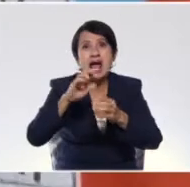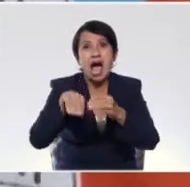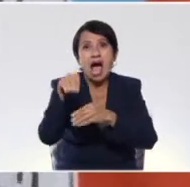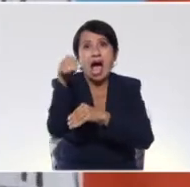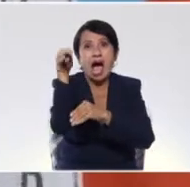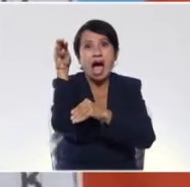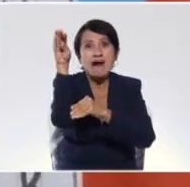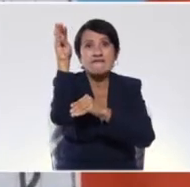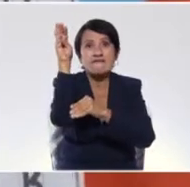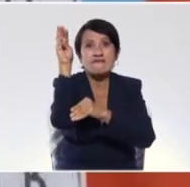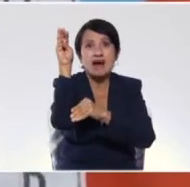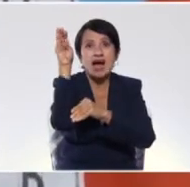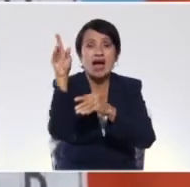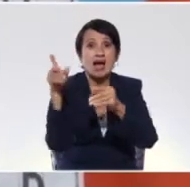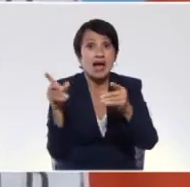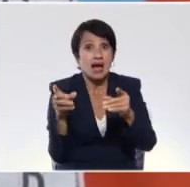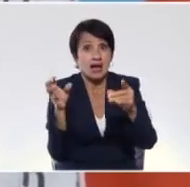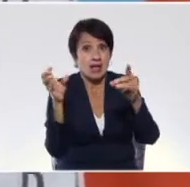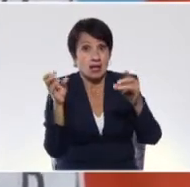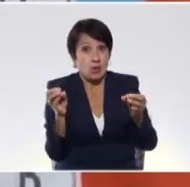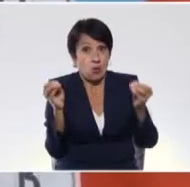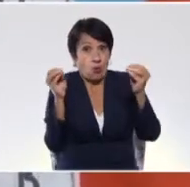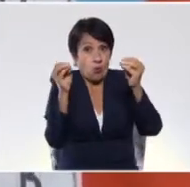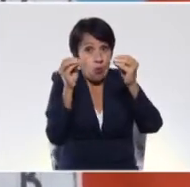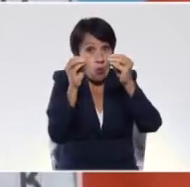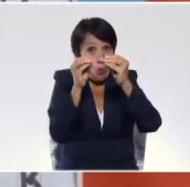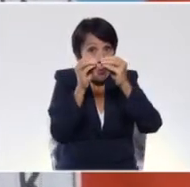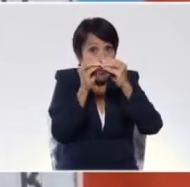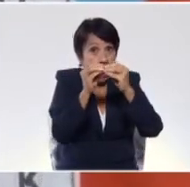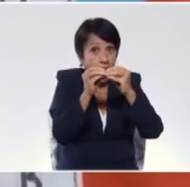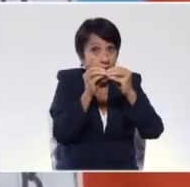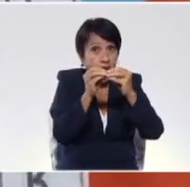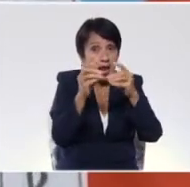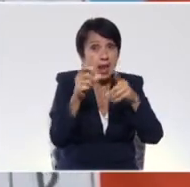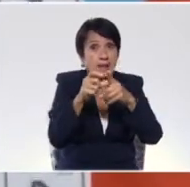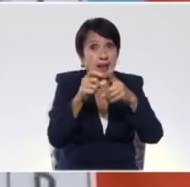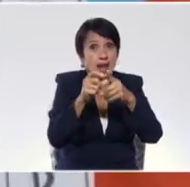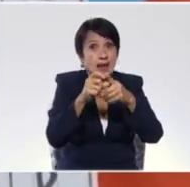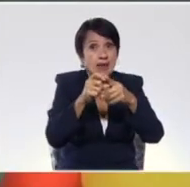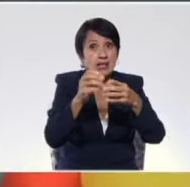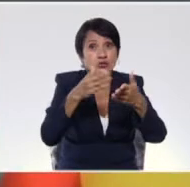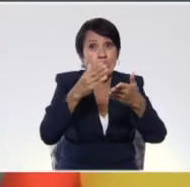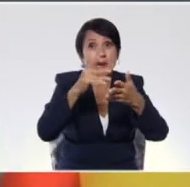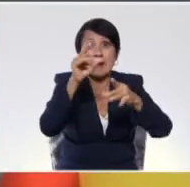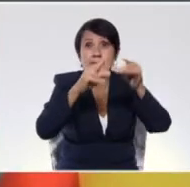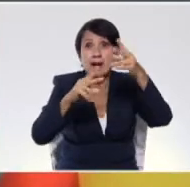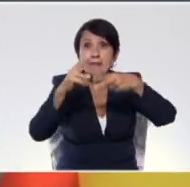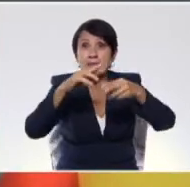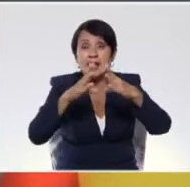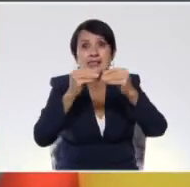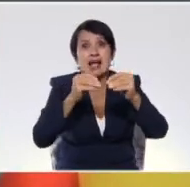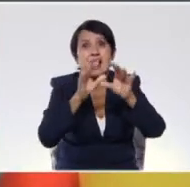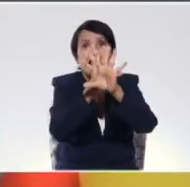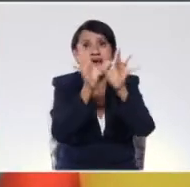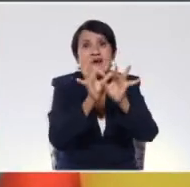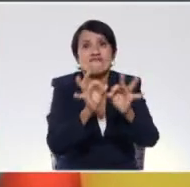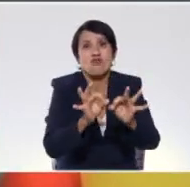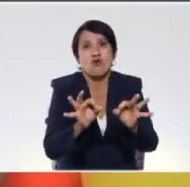vean para acá, jirafa. Y está la imagen.